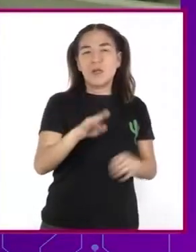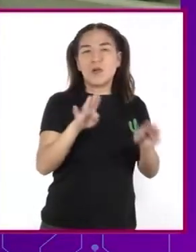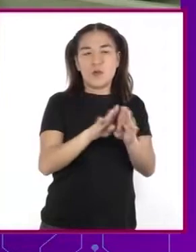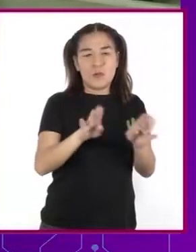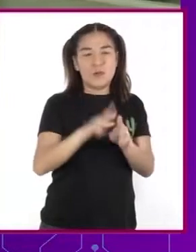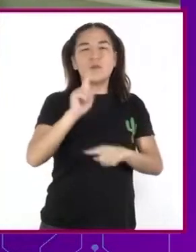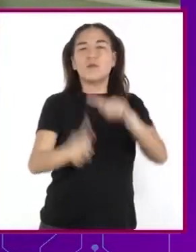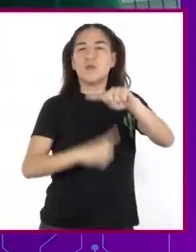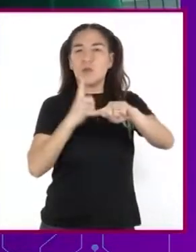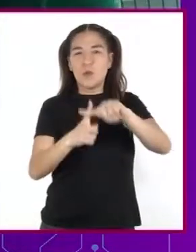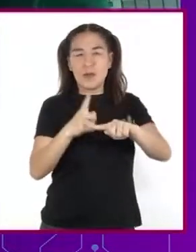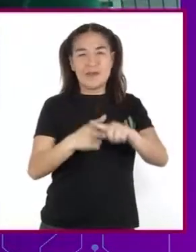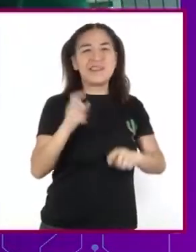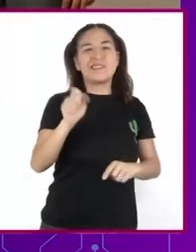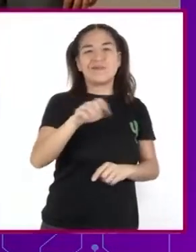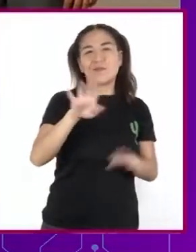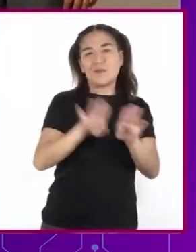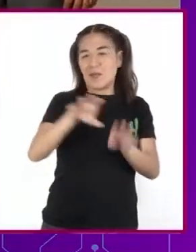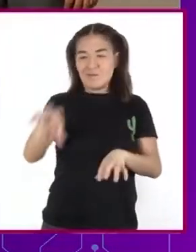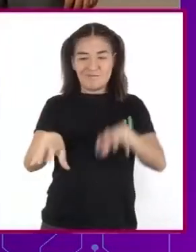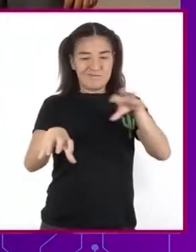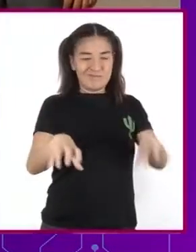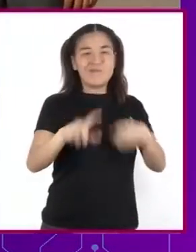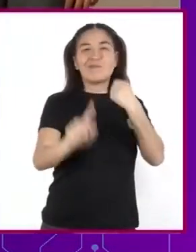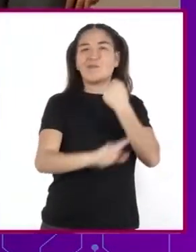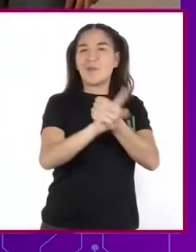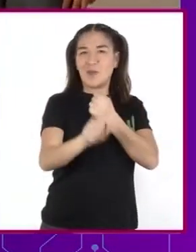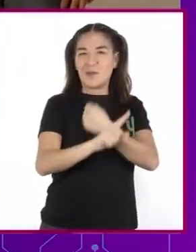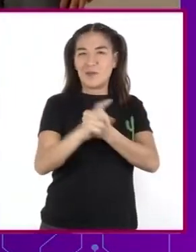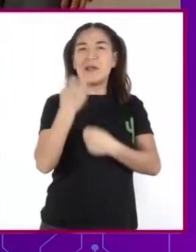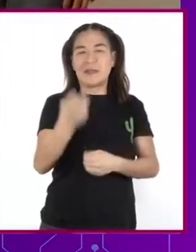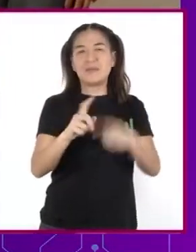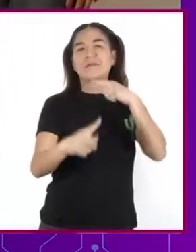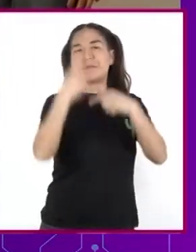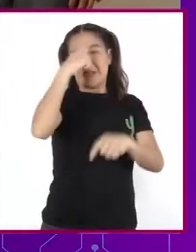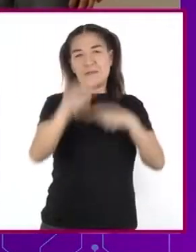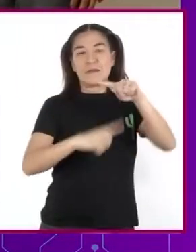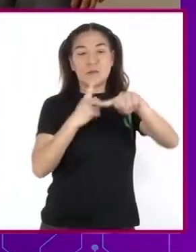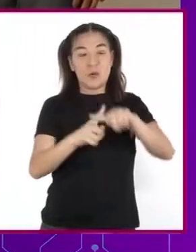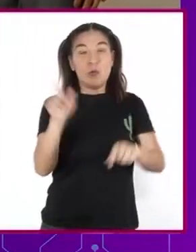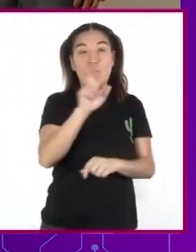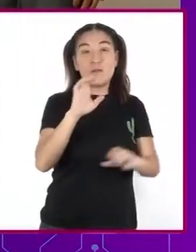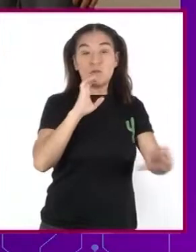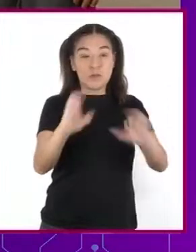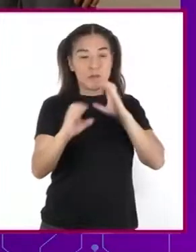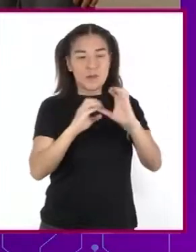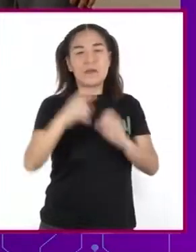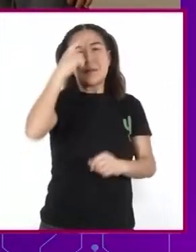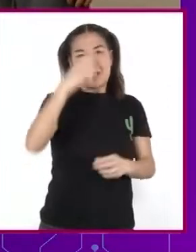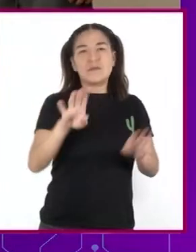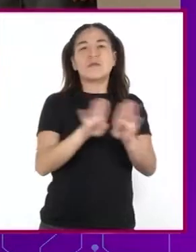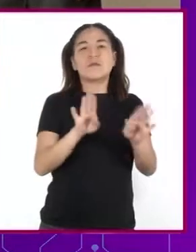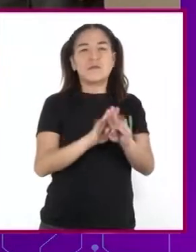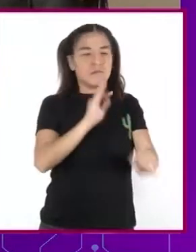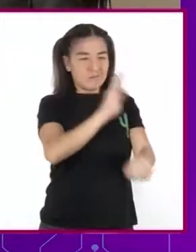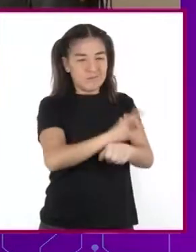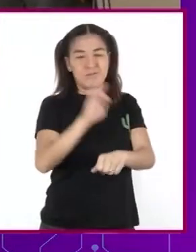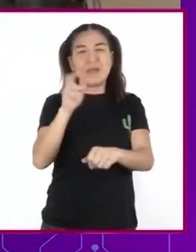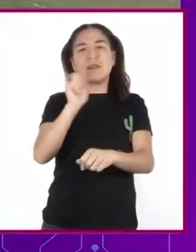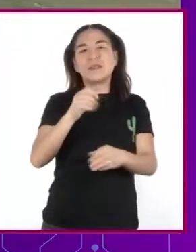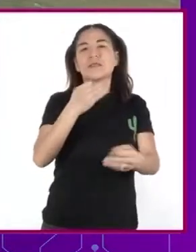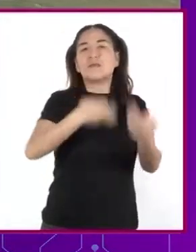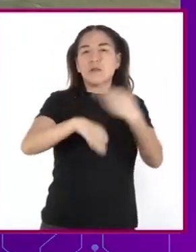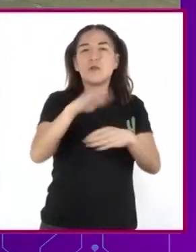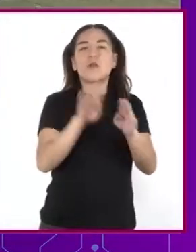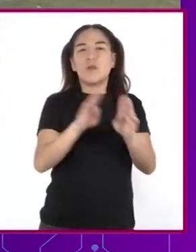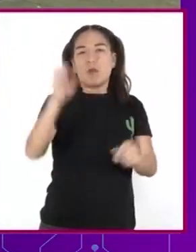Positivos Entre las partes En conflicto Al restablecer La comunicación Entre las partes Se favorece La toma De decisiones Por ellos mismos